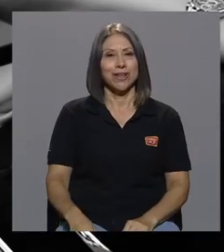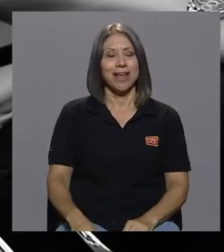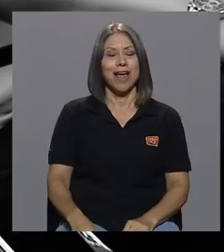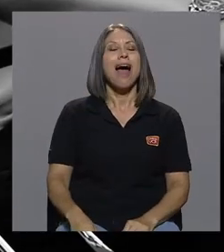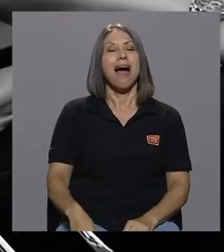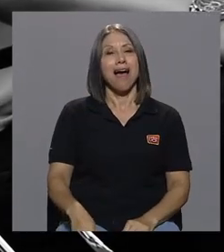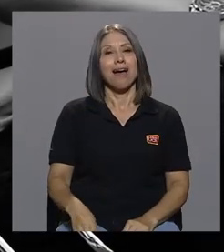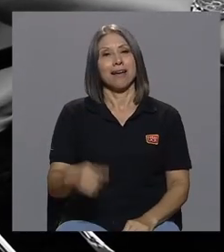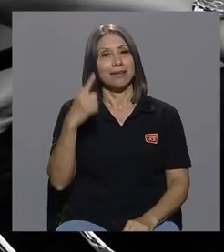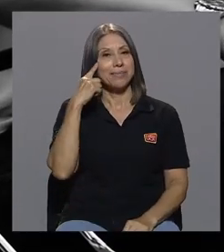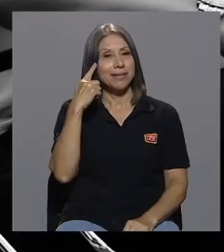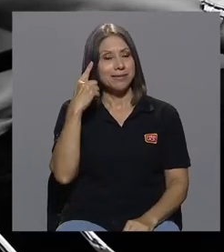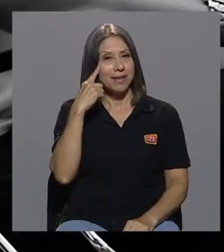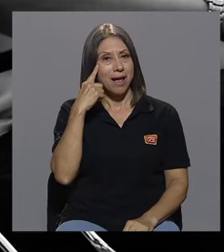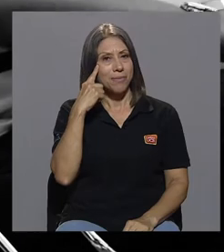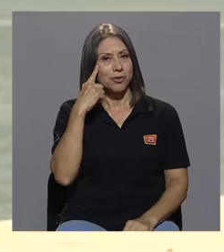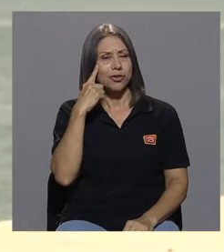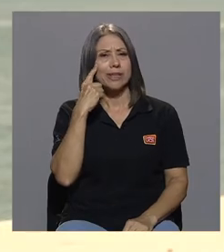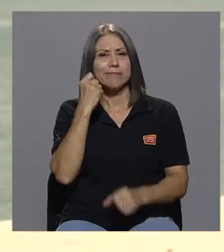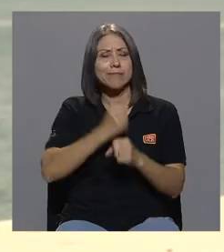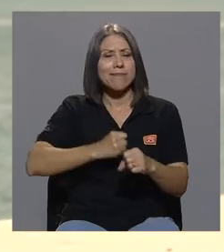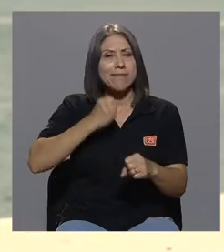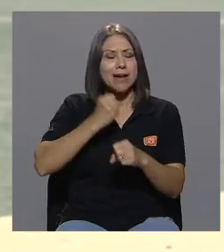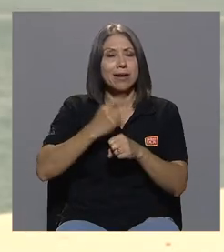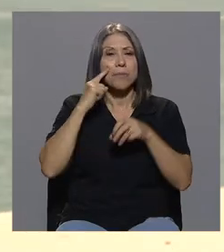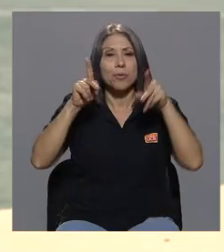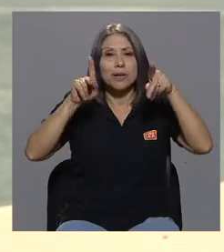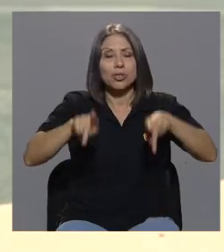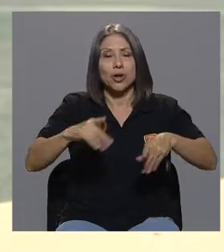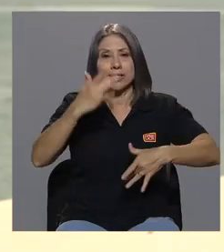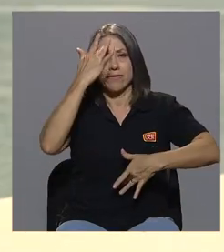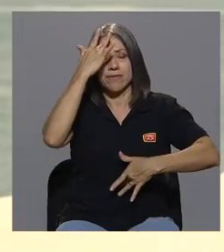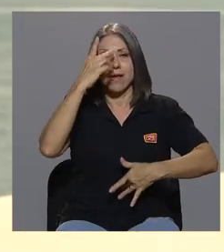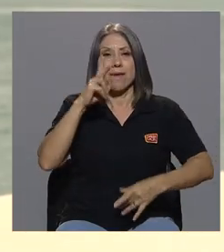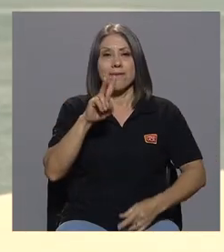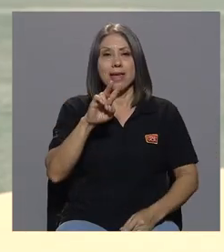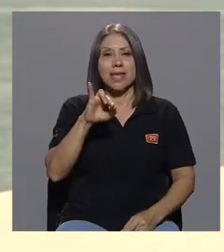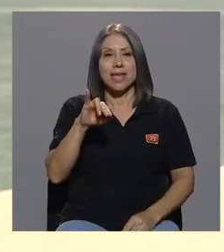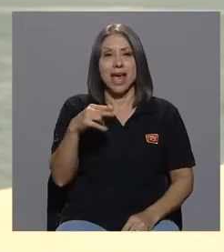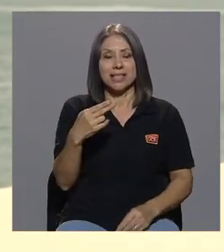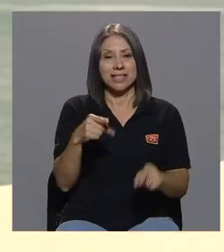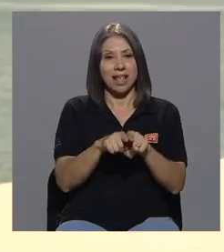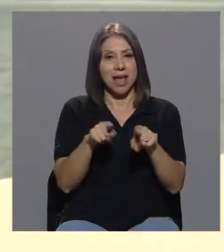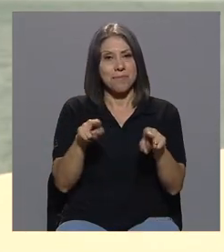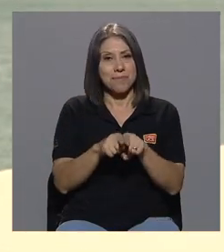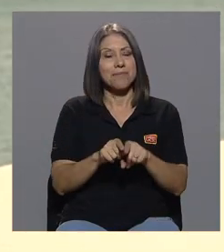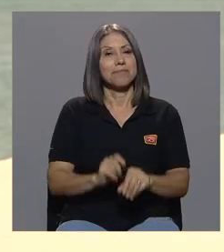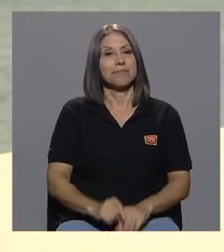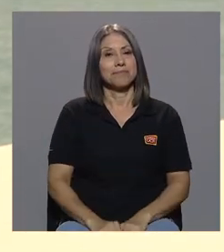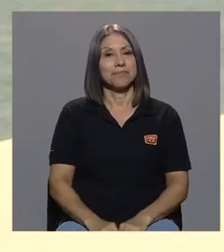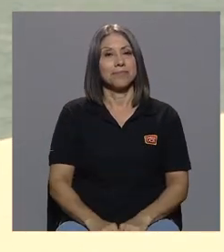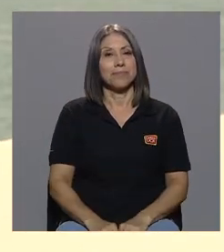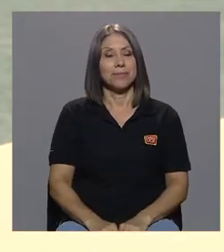en hacer algo por las personas con VIH también y es donde nos damos la oportunidad